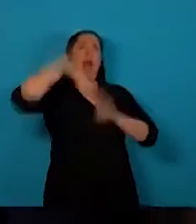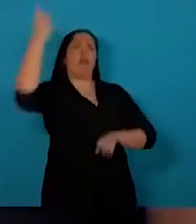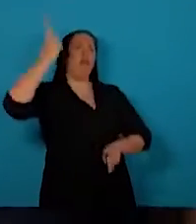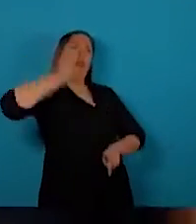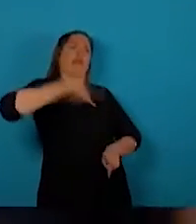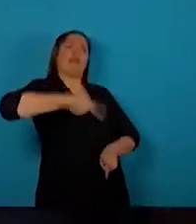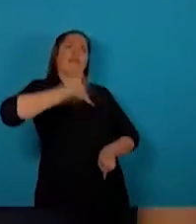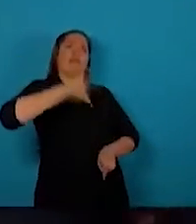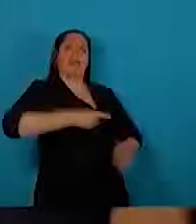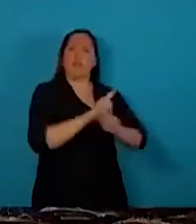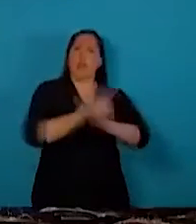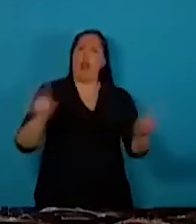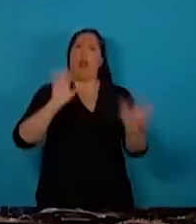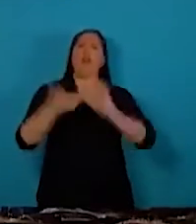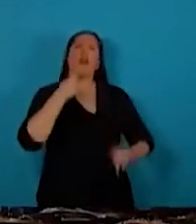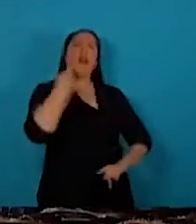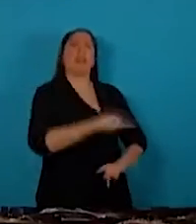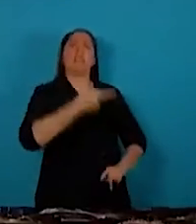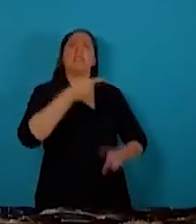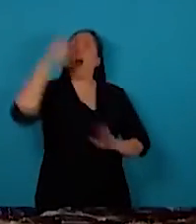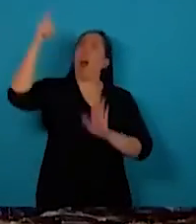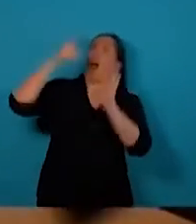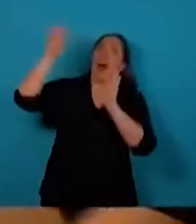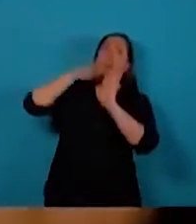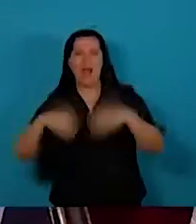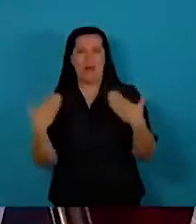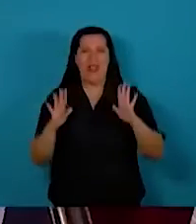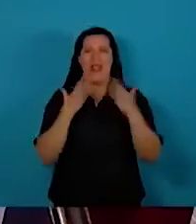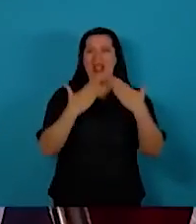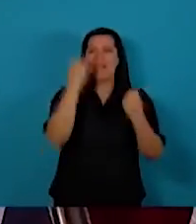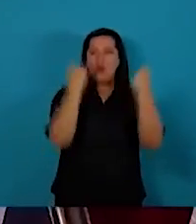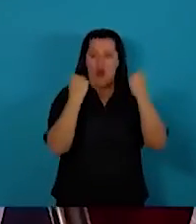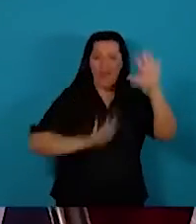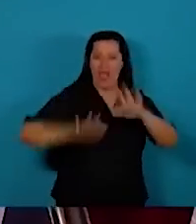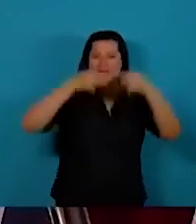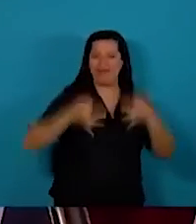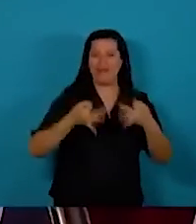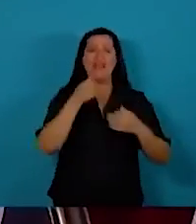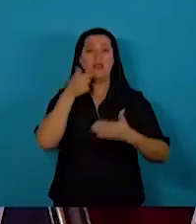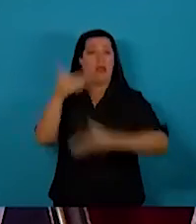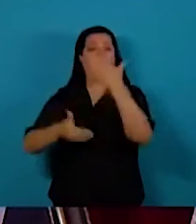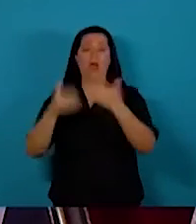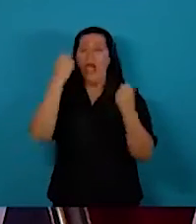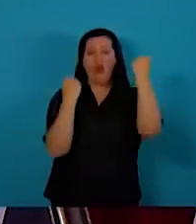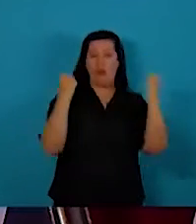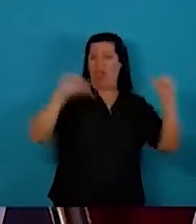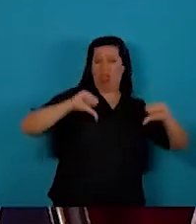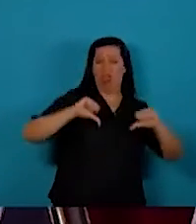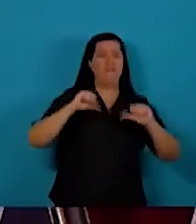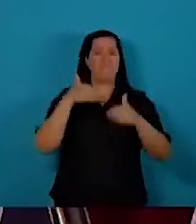afuera con remanidas recetas que siempre han fracasado. No hay progreso sin orden económico.